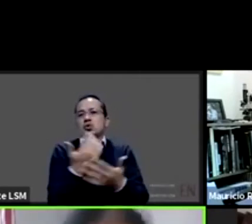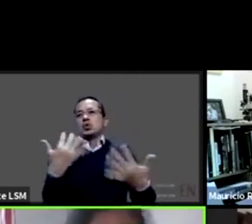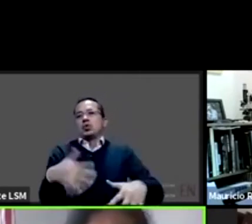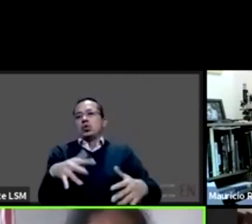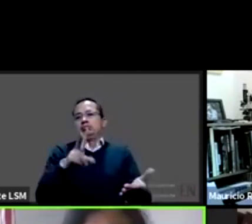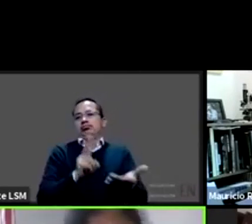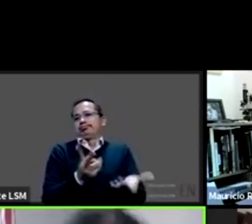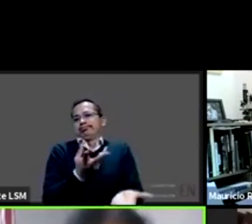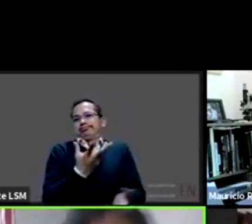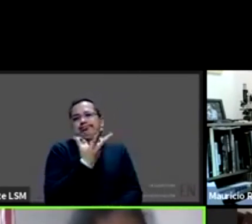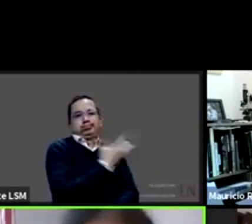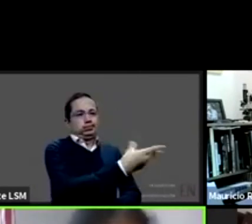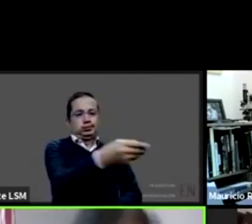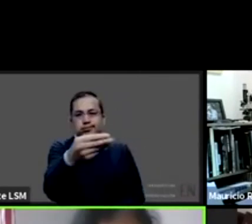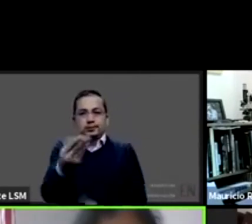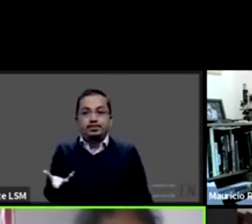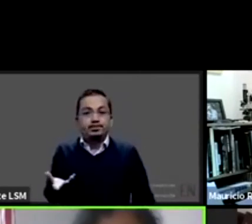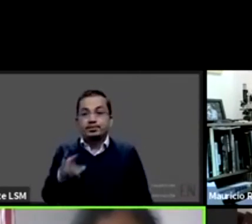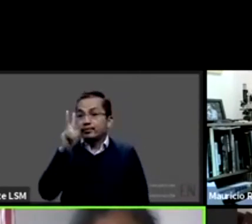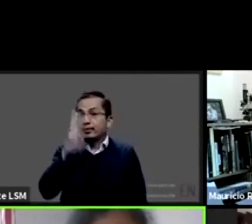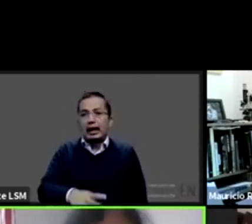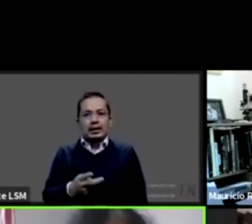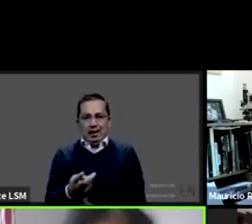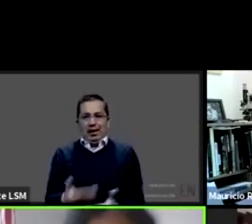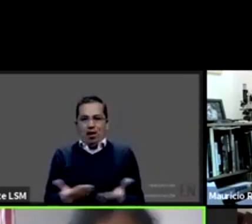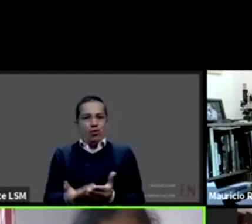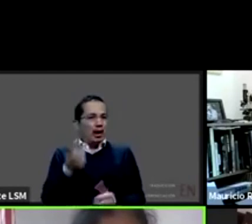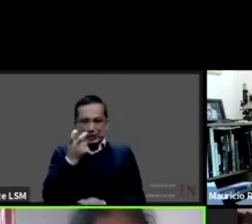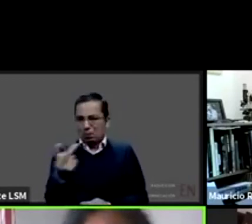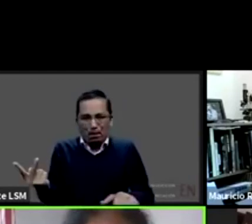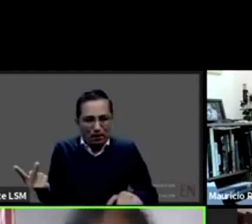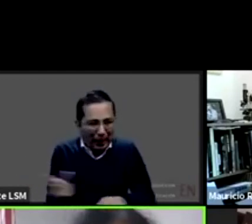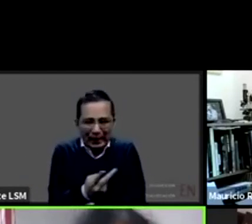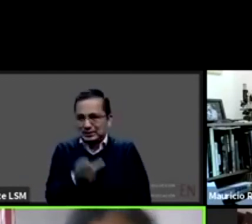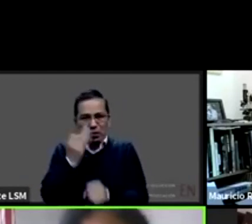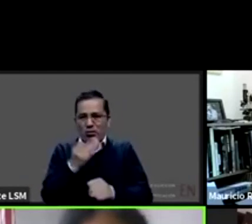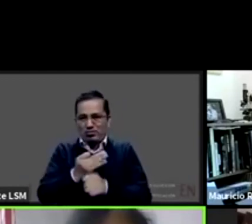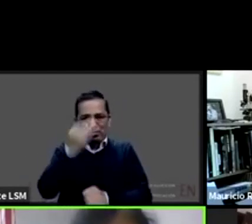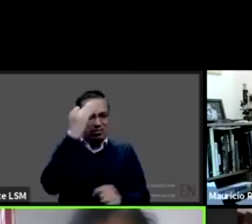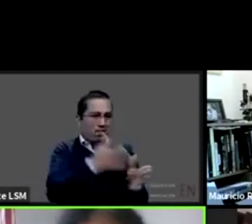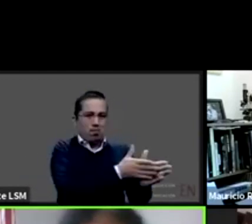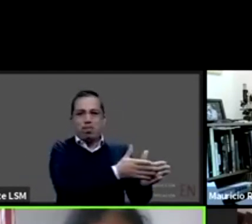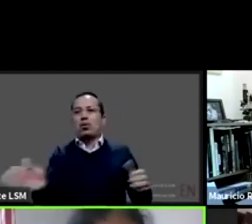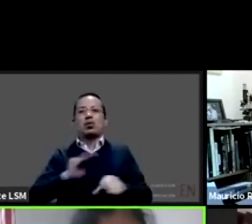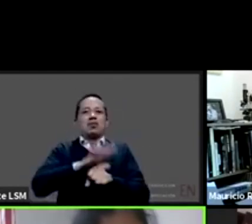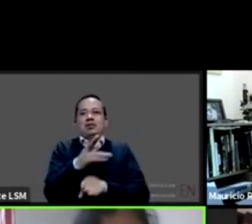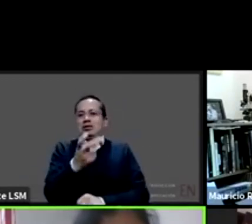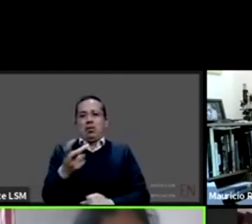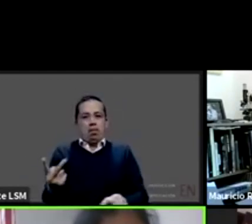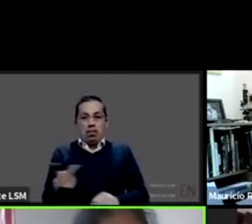pues sí esto nos enfrenta estos retos esto nos enfrenta que finalmente tenía que haber ahí